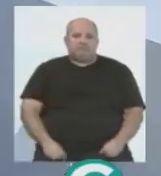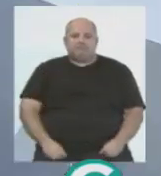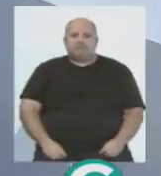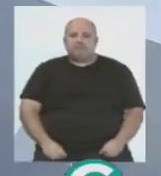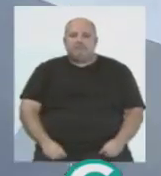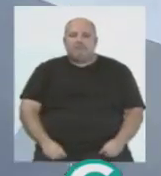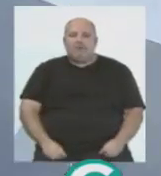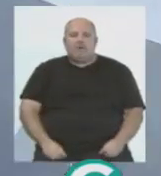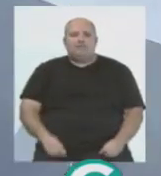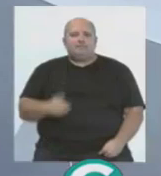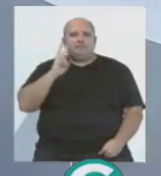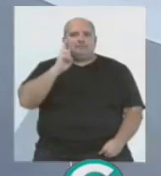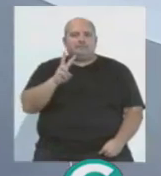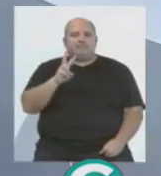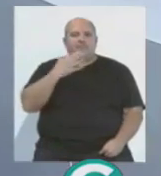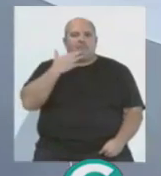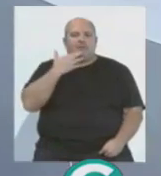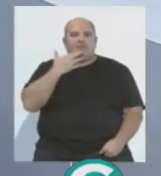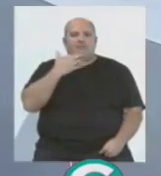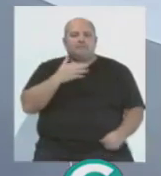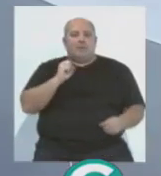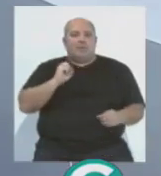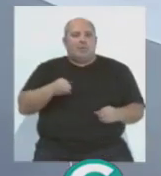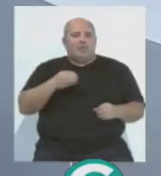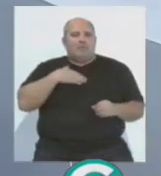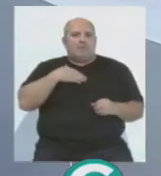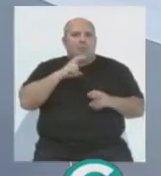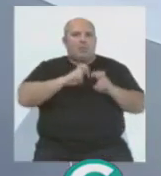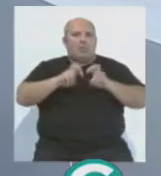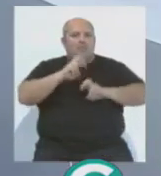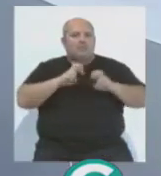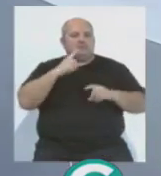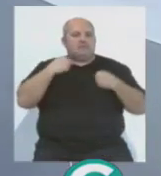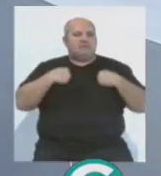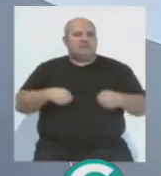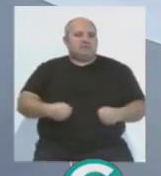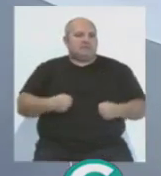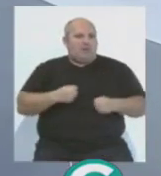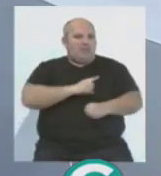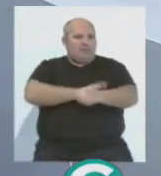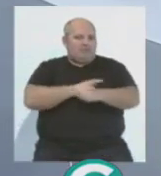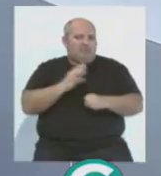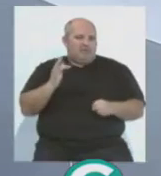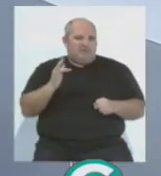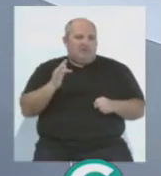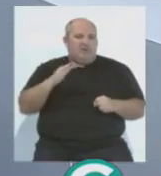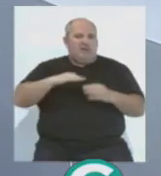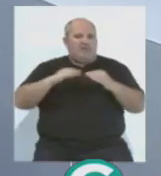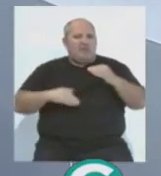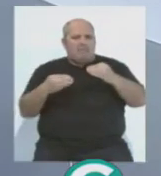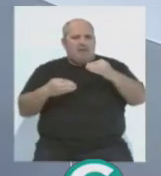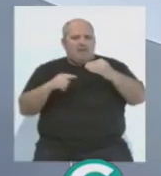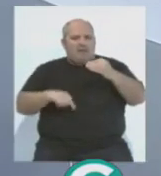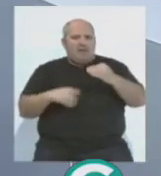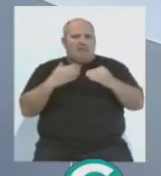Y sobre todo también que vemos como el club está gozando de buena salud en lo deportivo con todas las secciones inferiores,